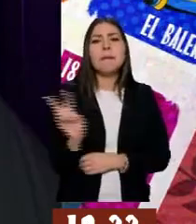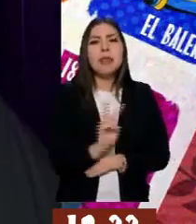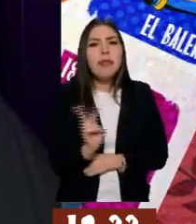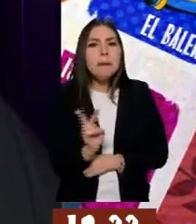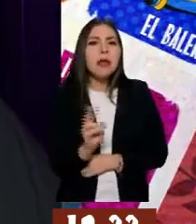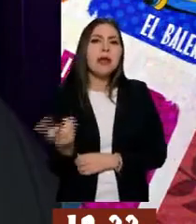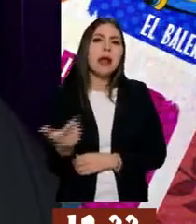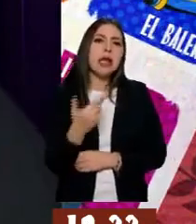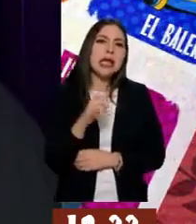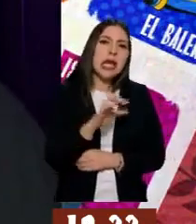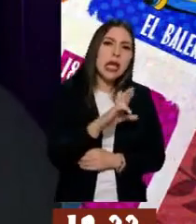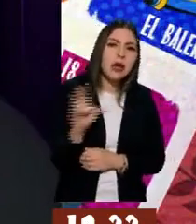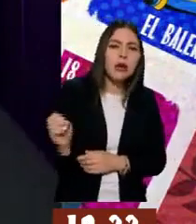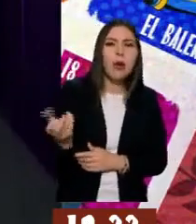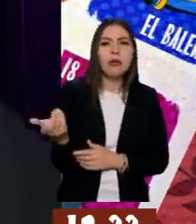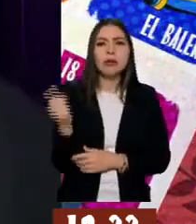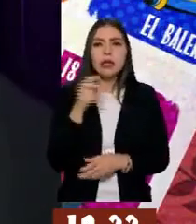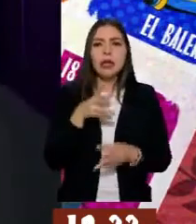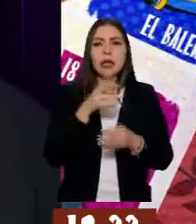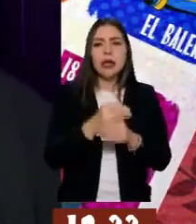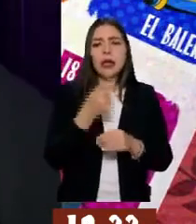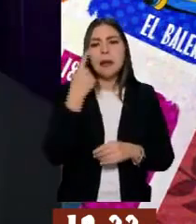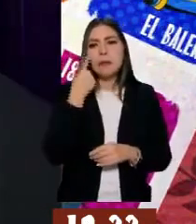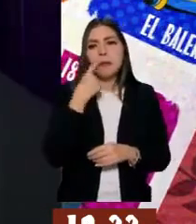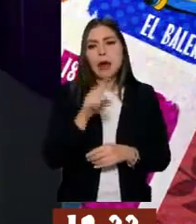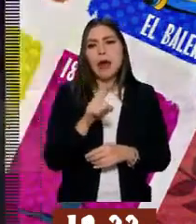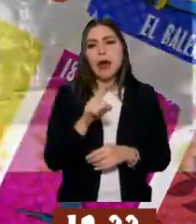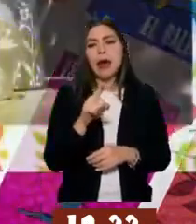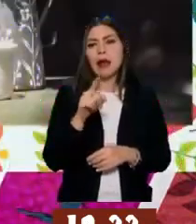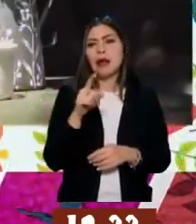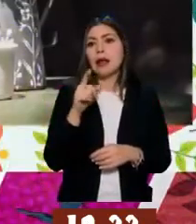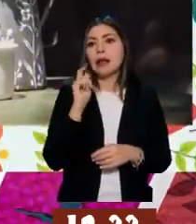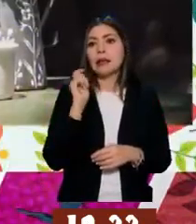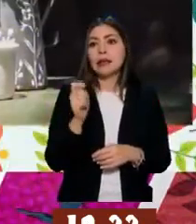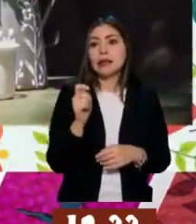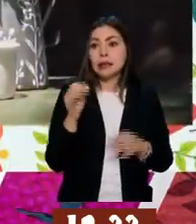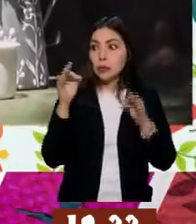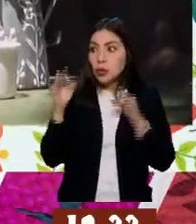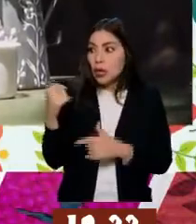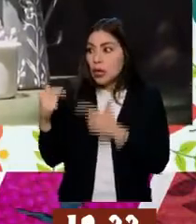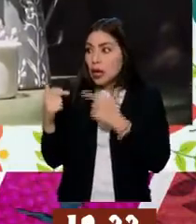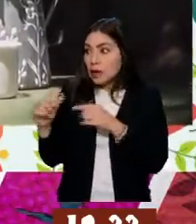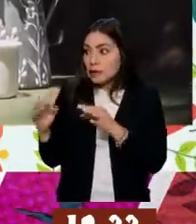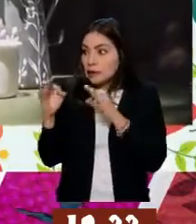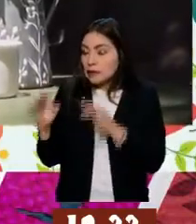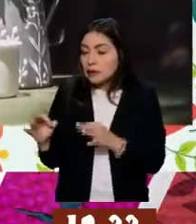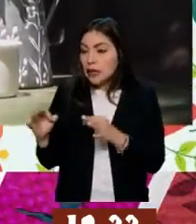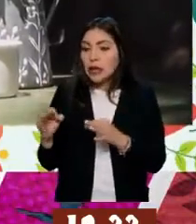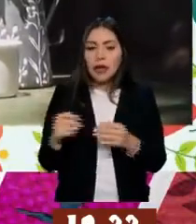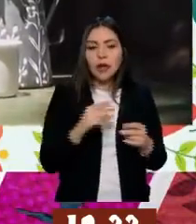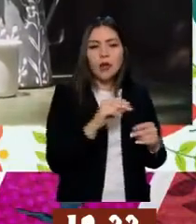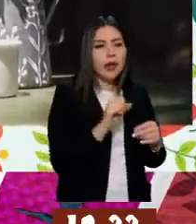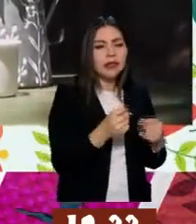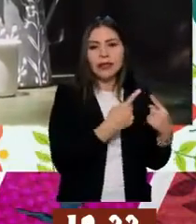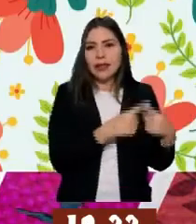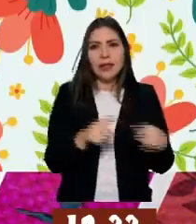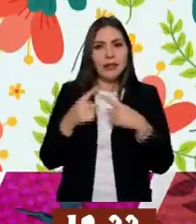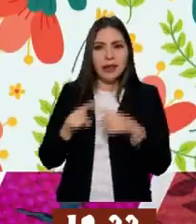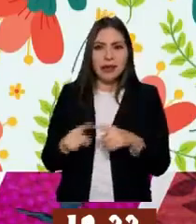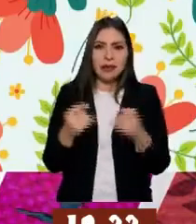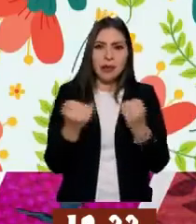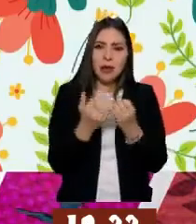sea tan diferente a la leche normal. Pero, bueno, el asunto aquí del que quería hablar es que es bien importante que